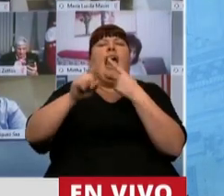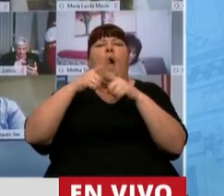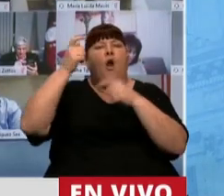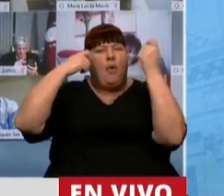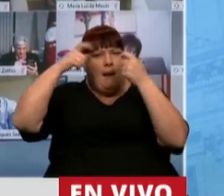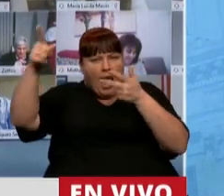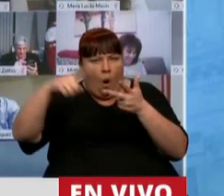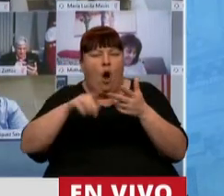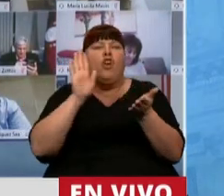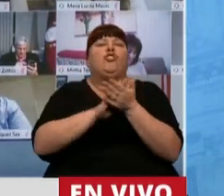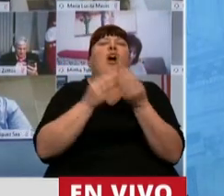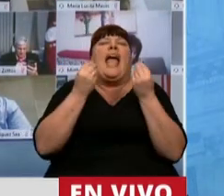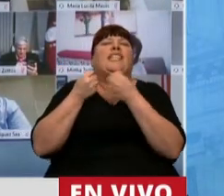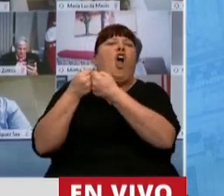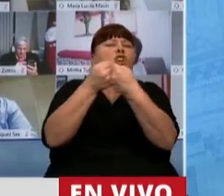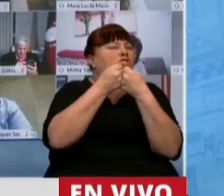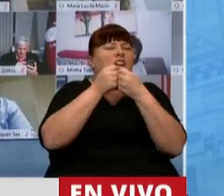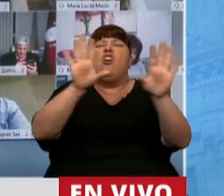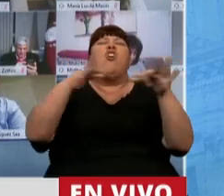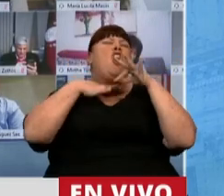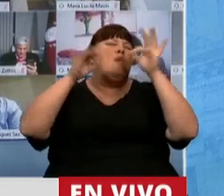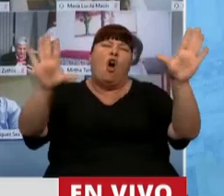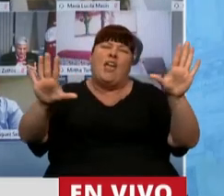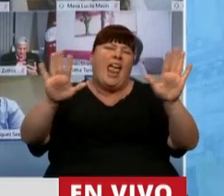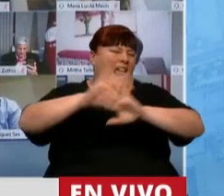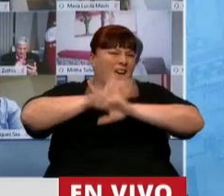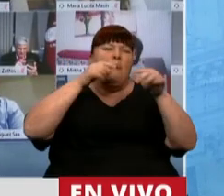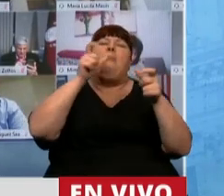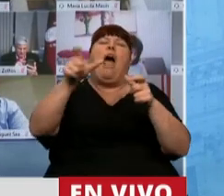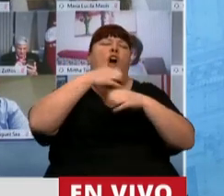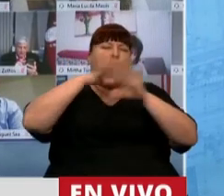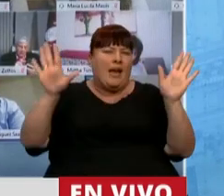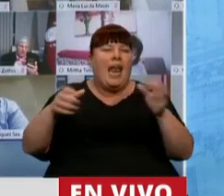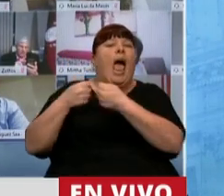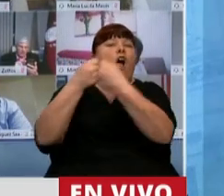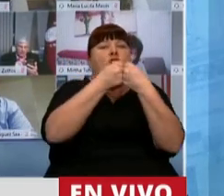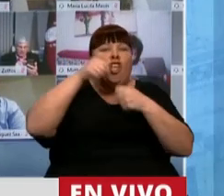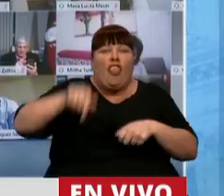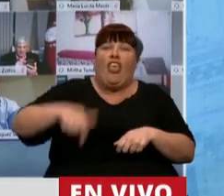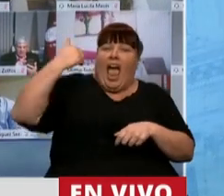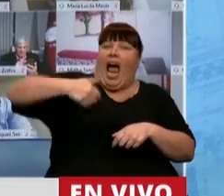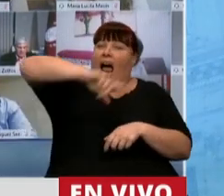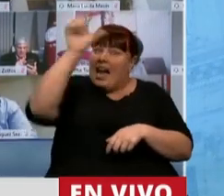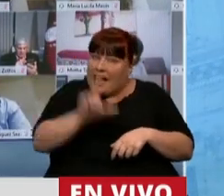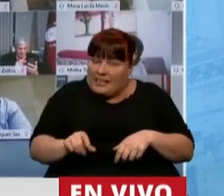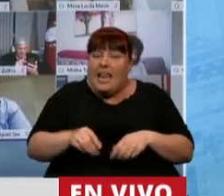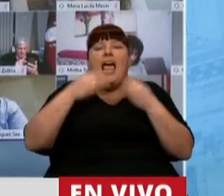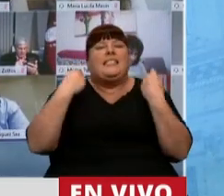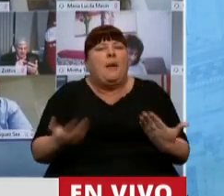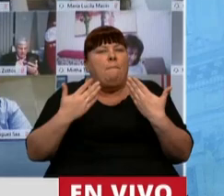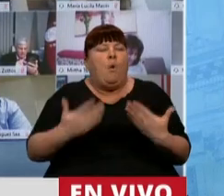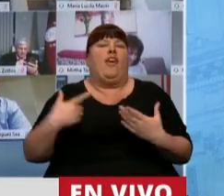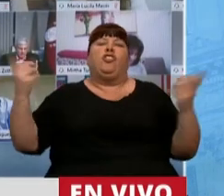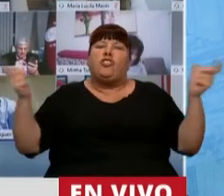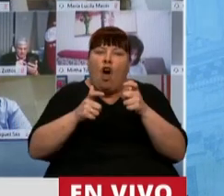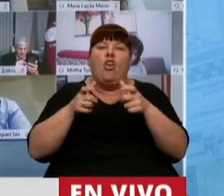de Paraguay acerca de qué es el consenso, todo lo que quieran, la academia, todo lo que quieran. El consenso en la República Argentina es la capacidad